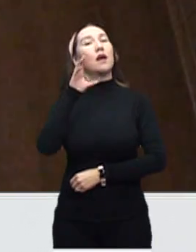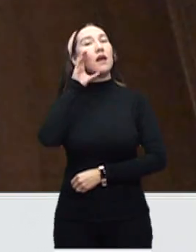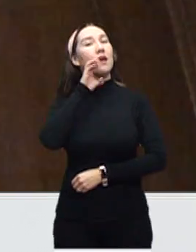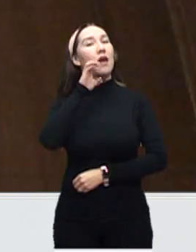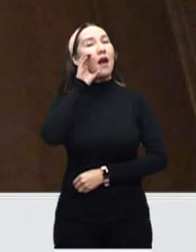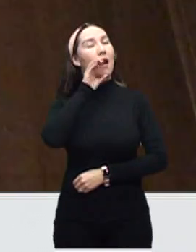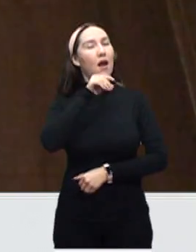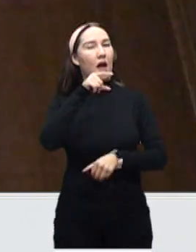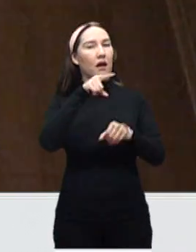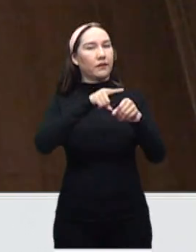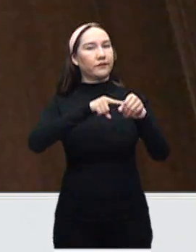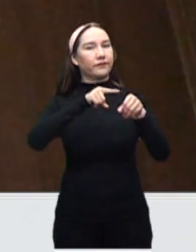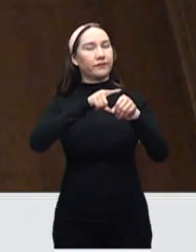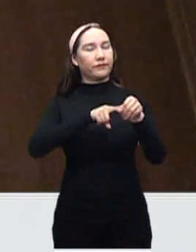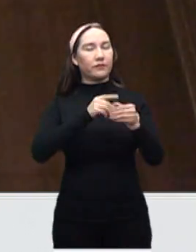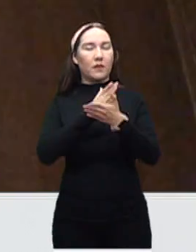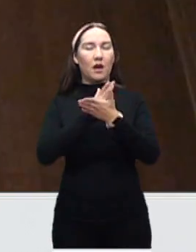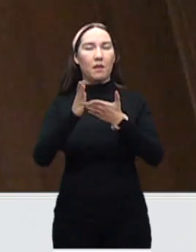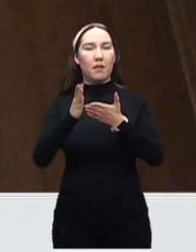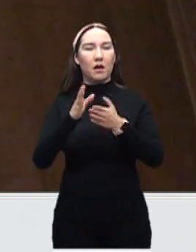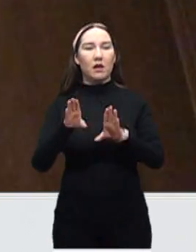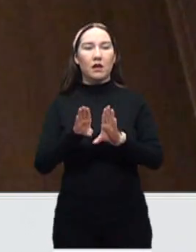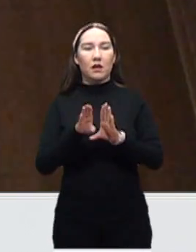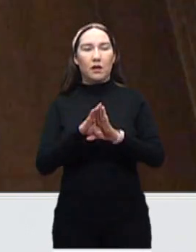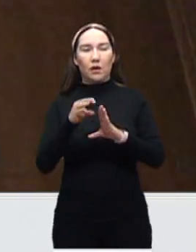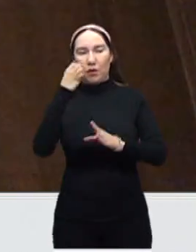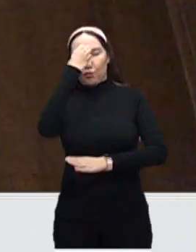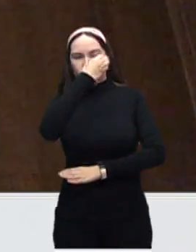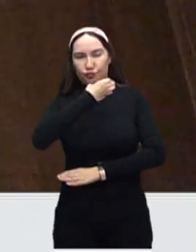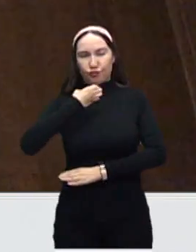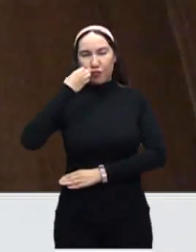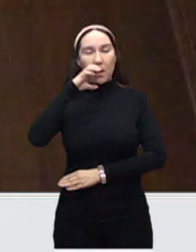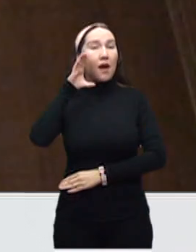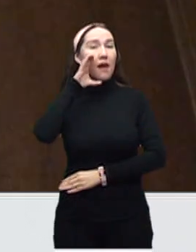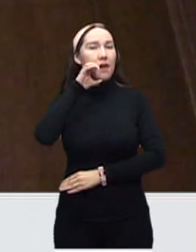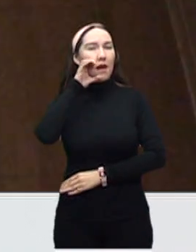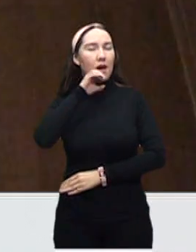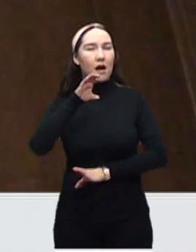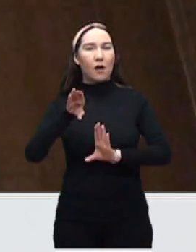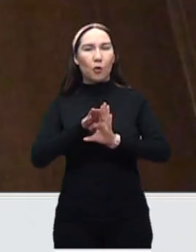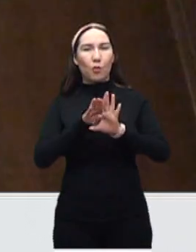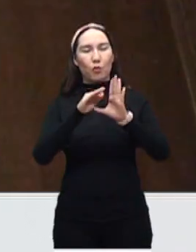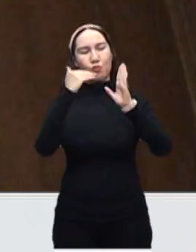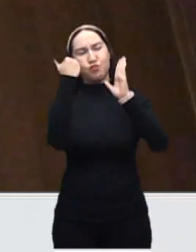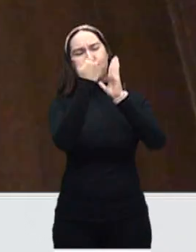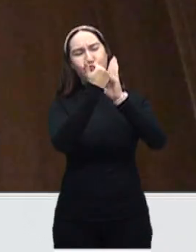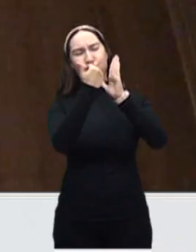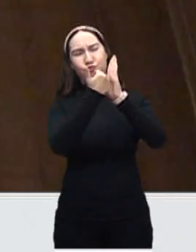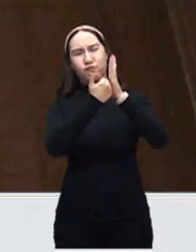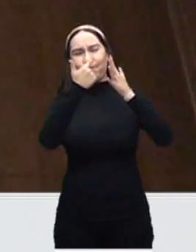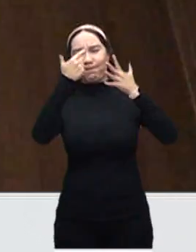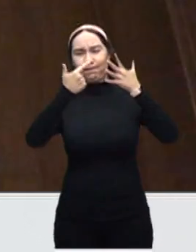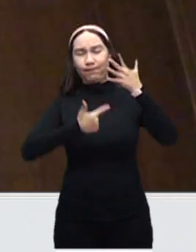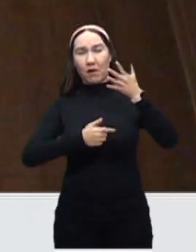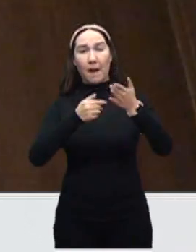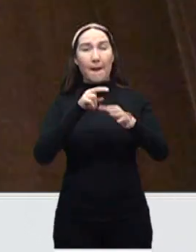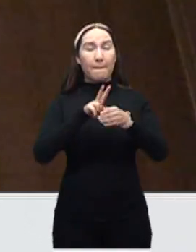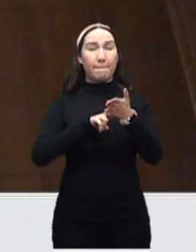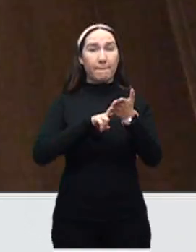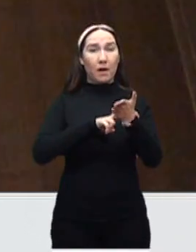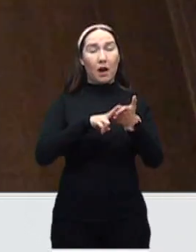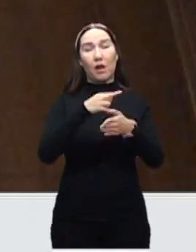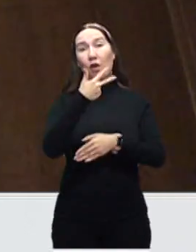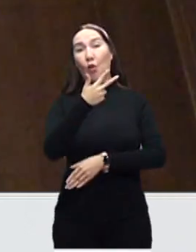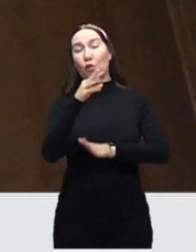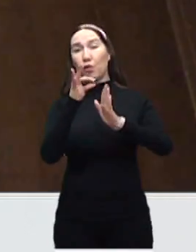otra situación es que el intervalo para calificar naranja es muy amplio. Para calificar verde son ocho puntos, para calificar